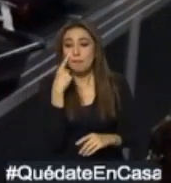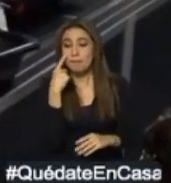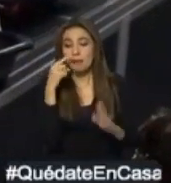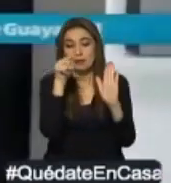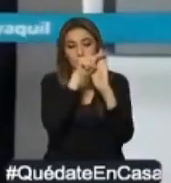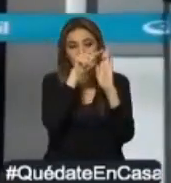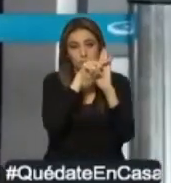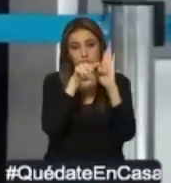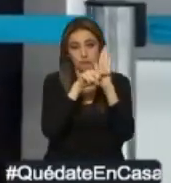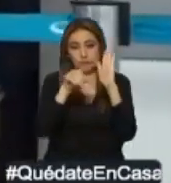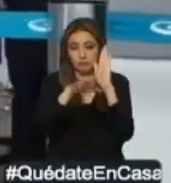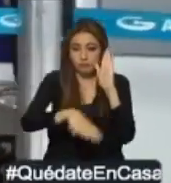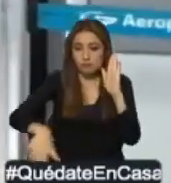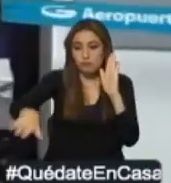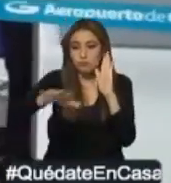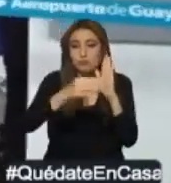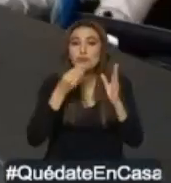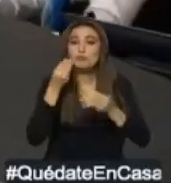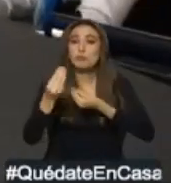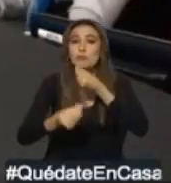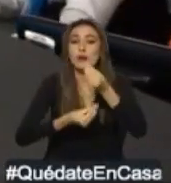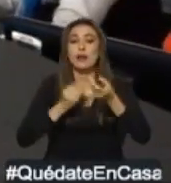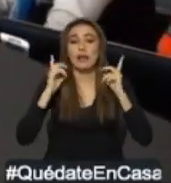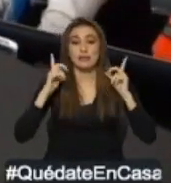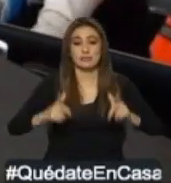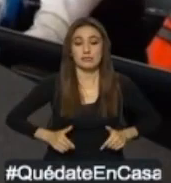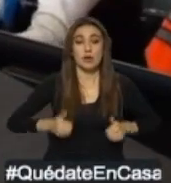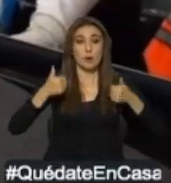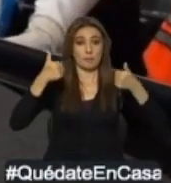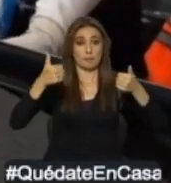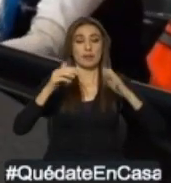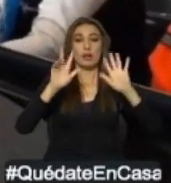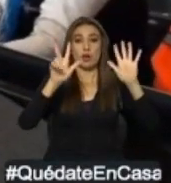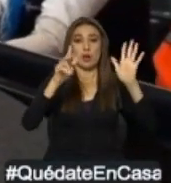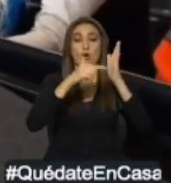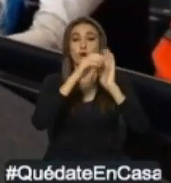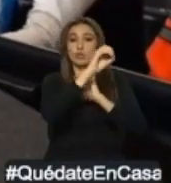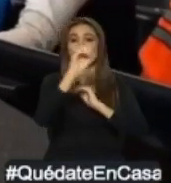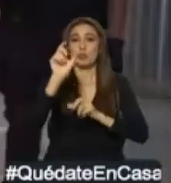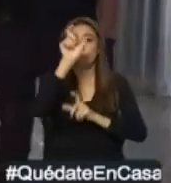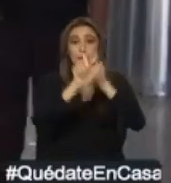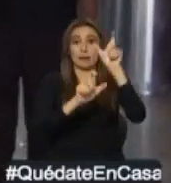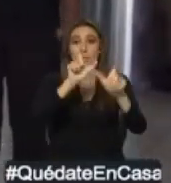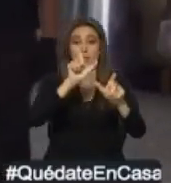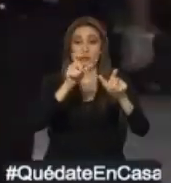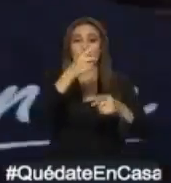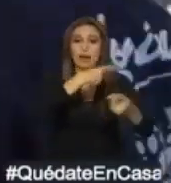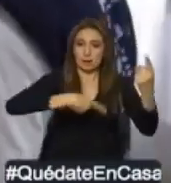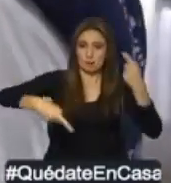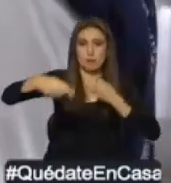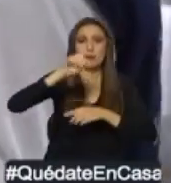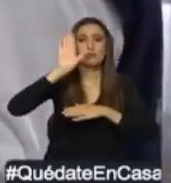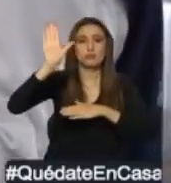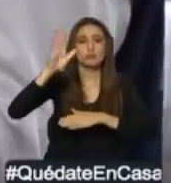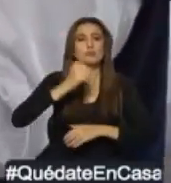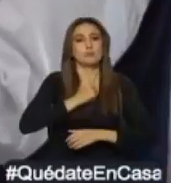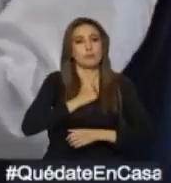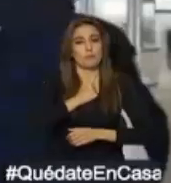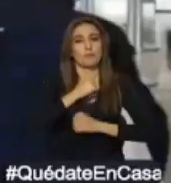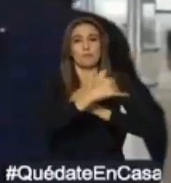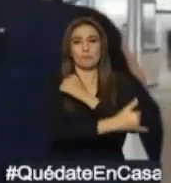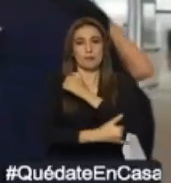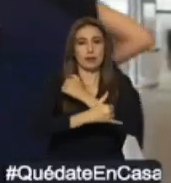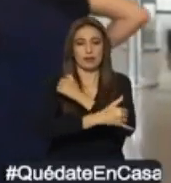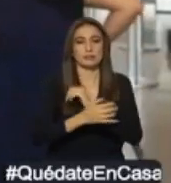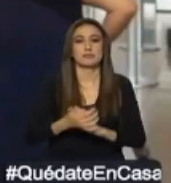de prevención para cuidar del bienestar de los usuarios. Hasta el momento más de 8 mil extranjeros han podido retornar a sus países de origen. Y